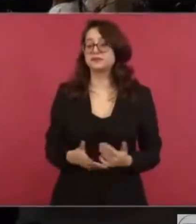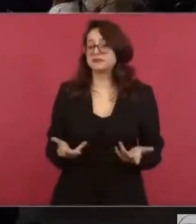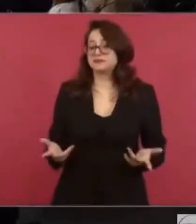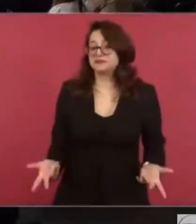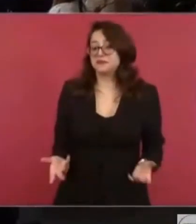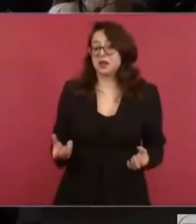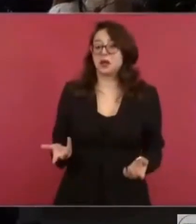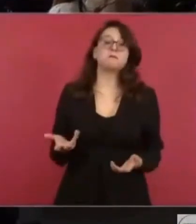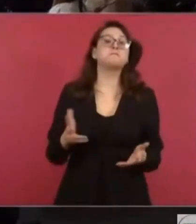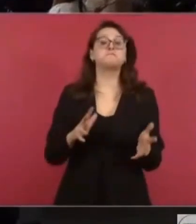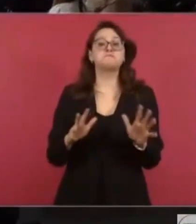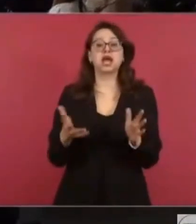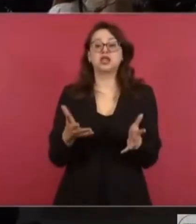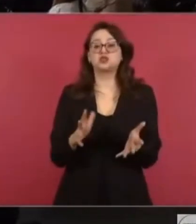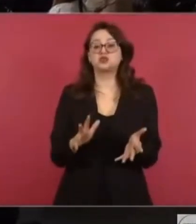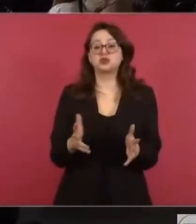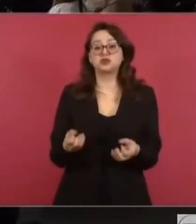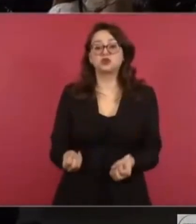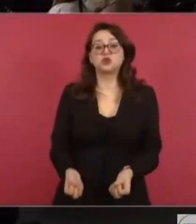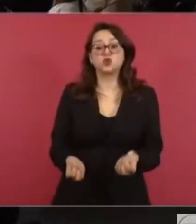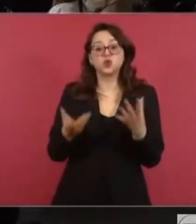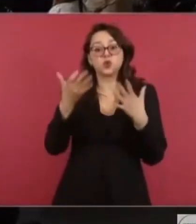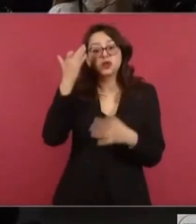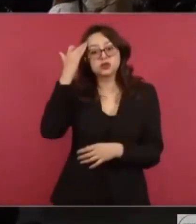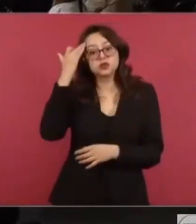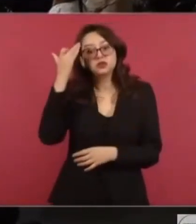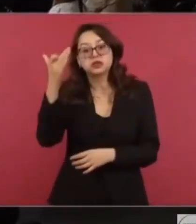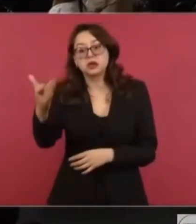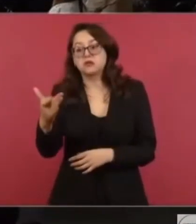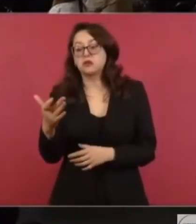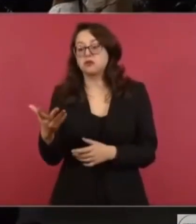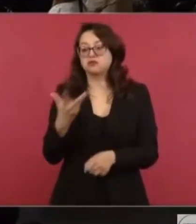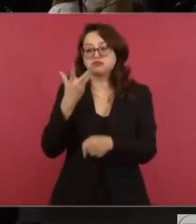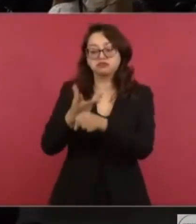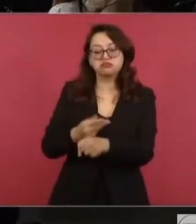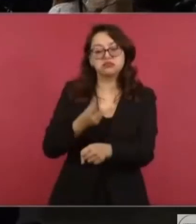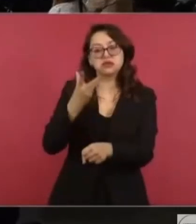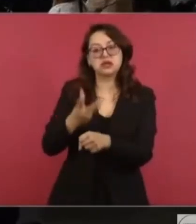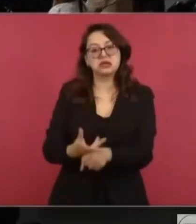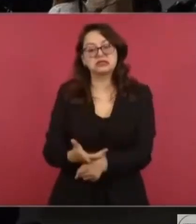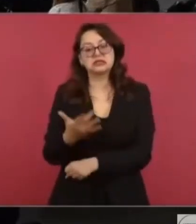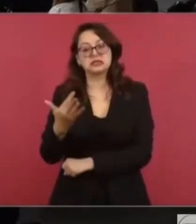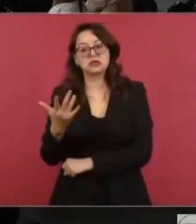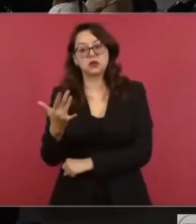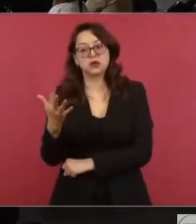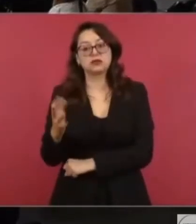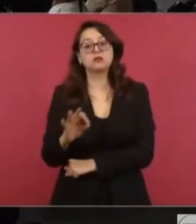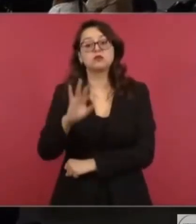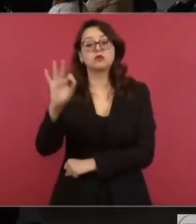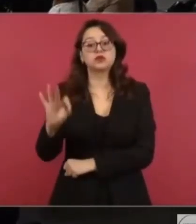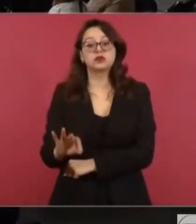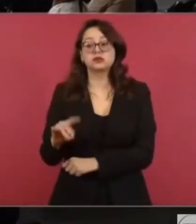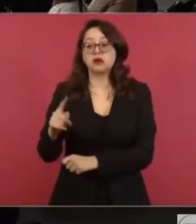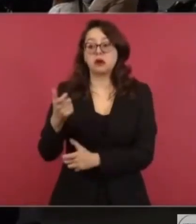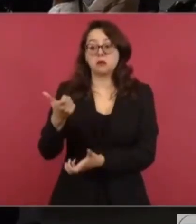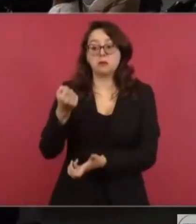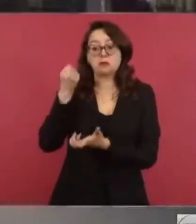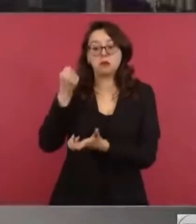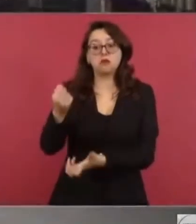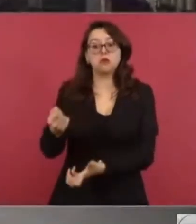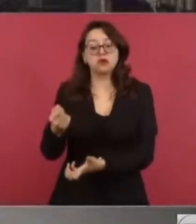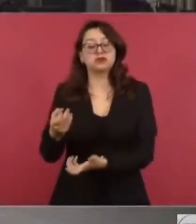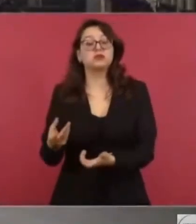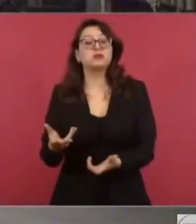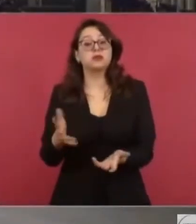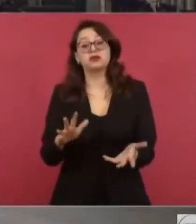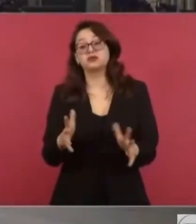que ya podría rehabilitarse por lo menos el 50% a Acapulco? ¿Y el presupuesto destinado en cuánto se